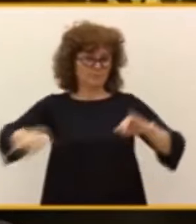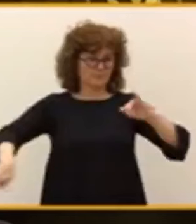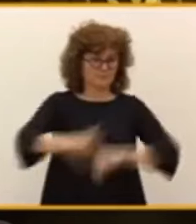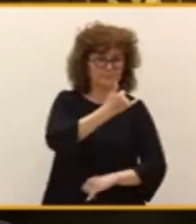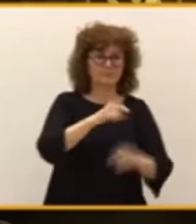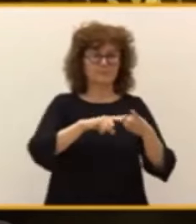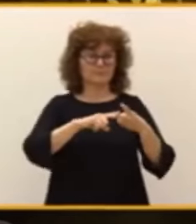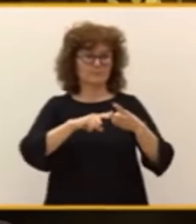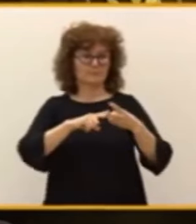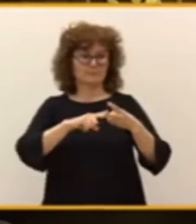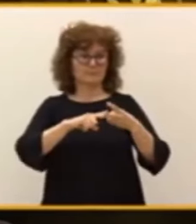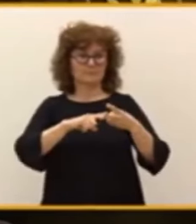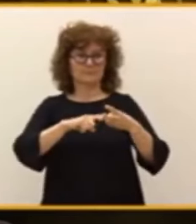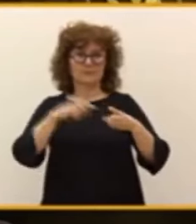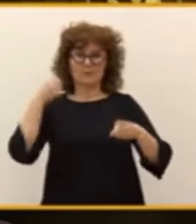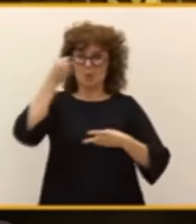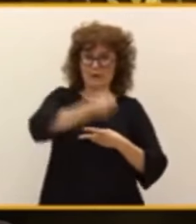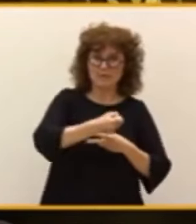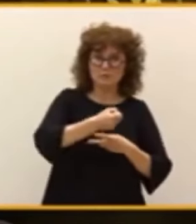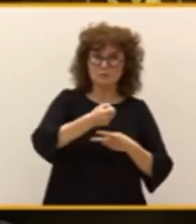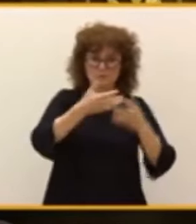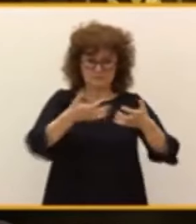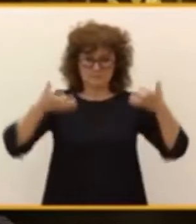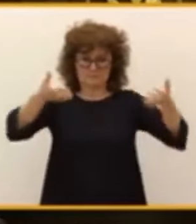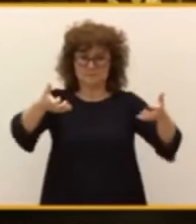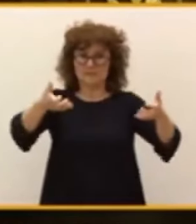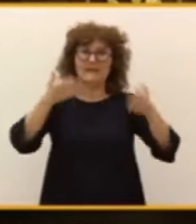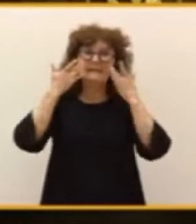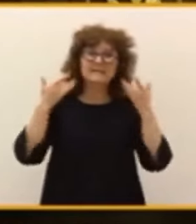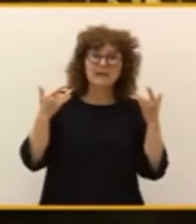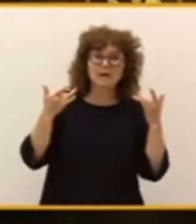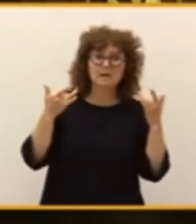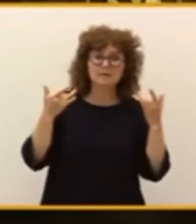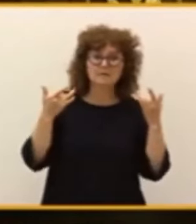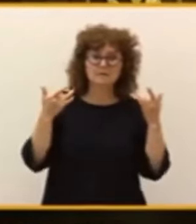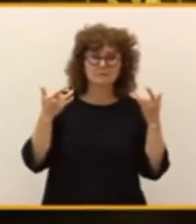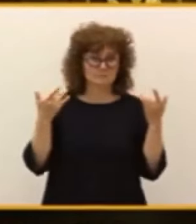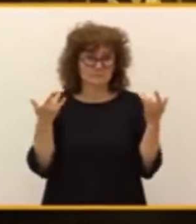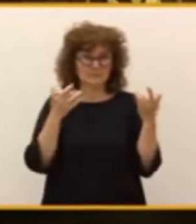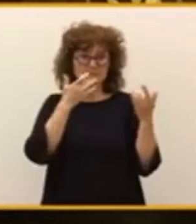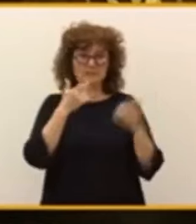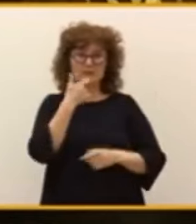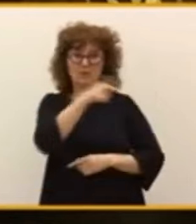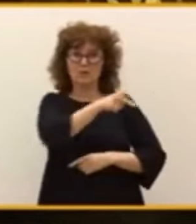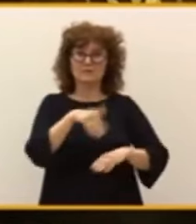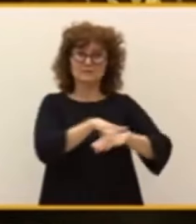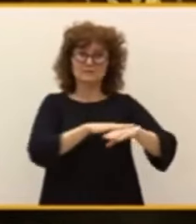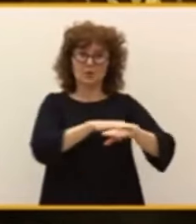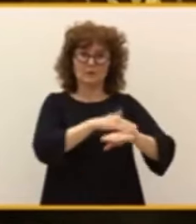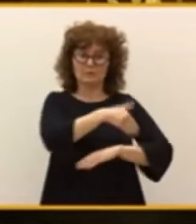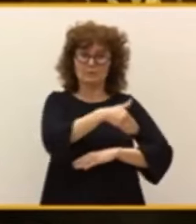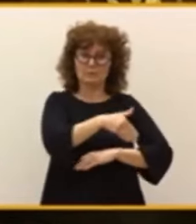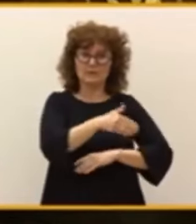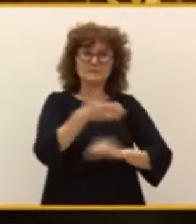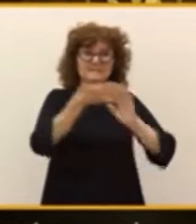correr a gorrazos, son propuestas literales? Es decir, si yo digo que hay que defenestrar a este Gobierno, ¿creen que estoy proponiendo que se tire